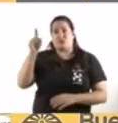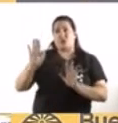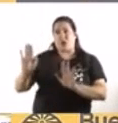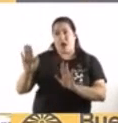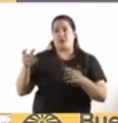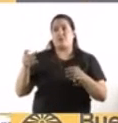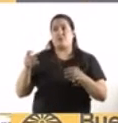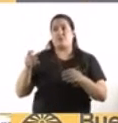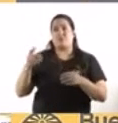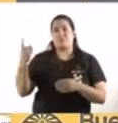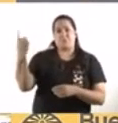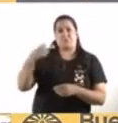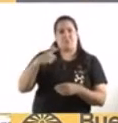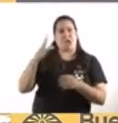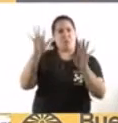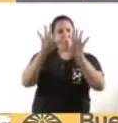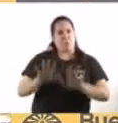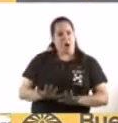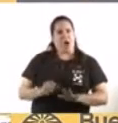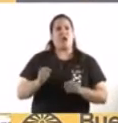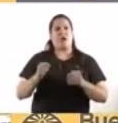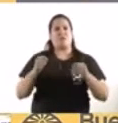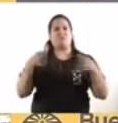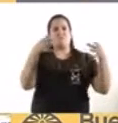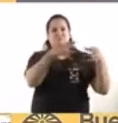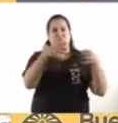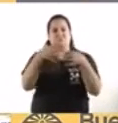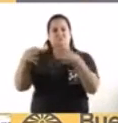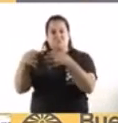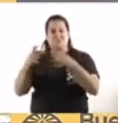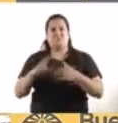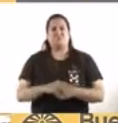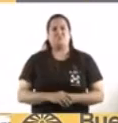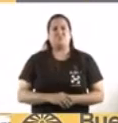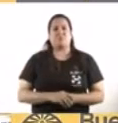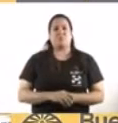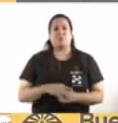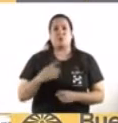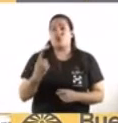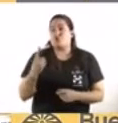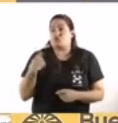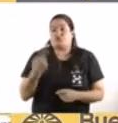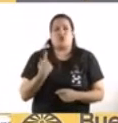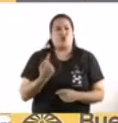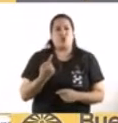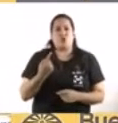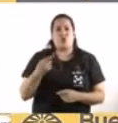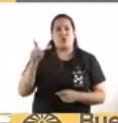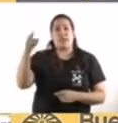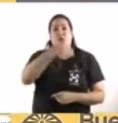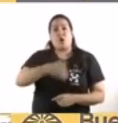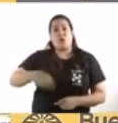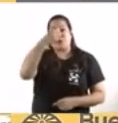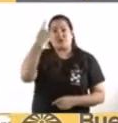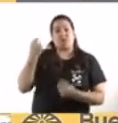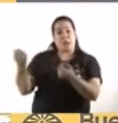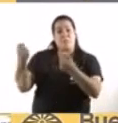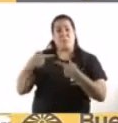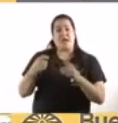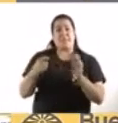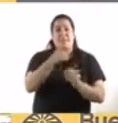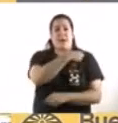Empezamos por el sistema de salud, o sea, nosotros cada vacuna que nos envía el gobierno nacional, vacuna que se aplica.